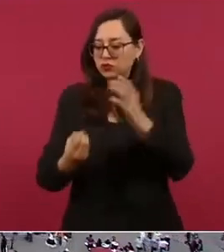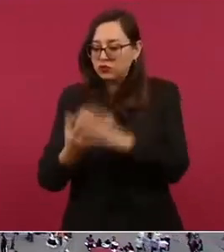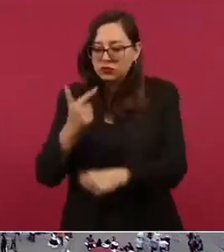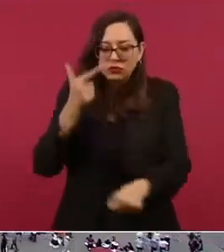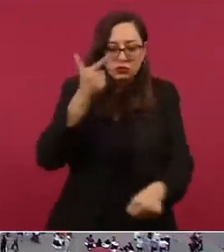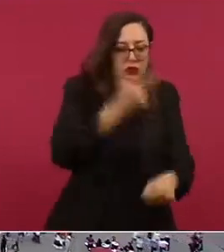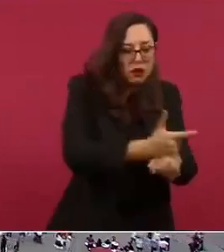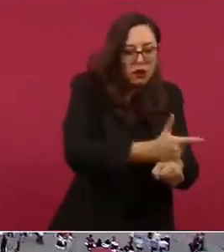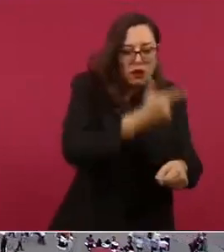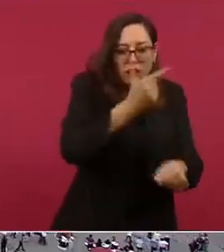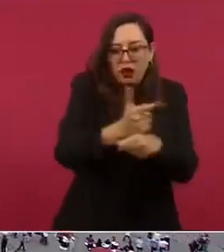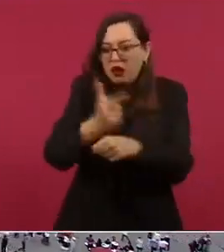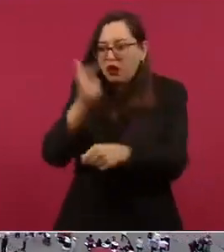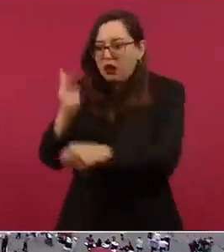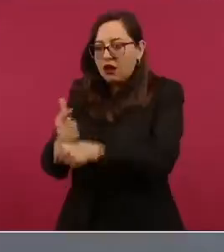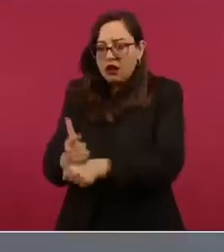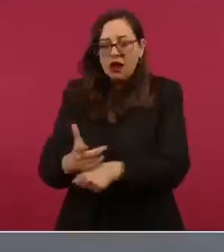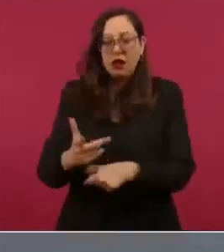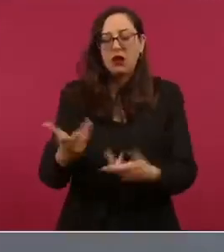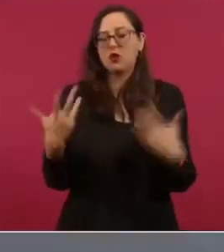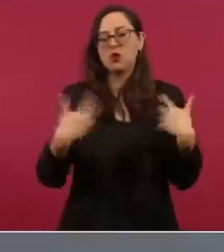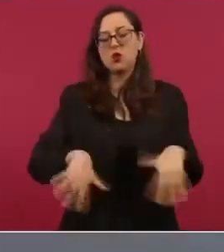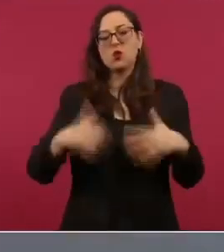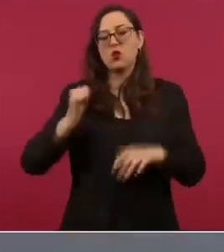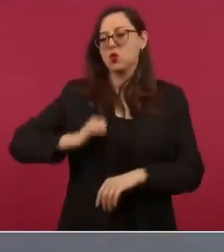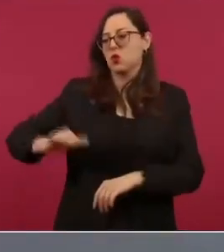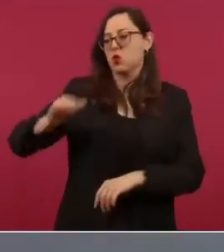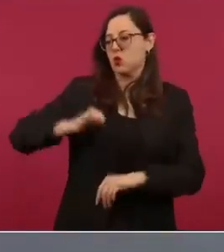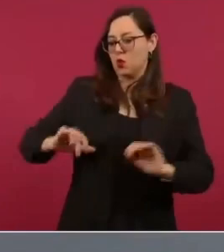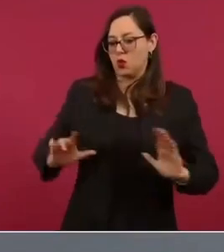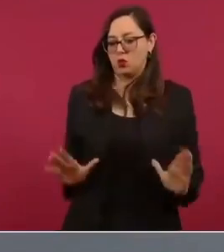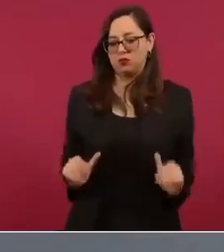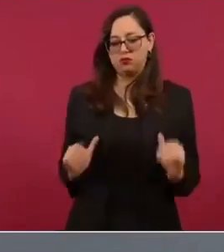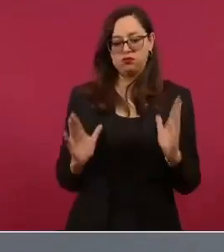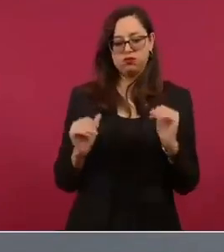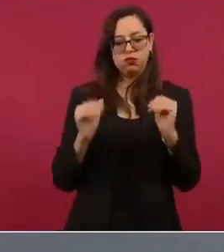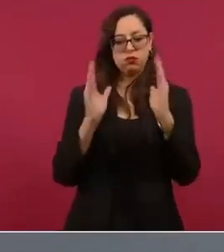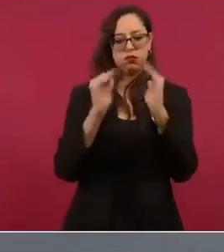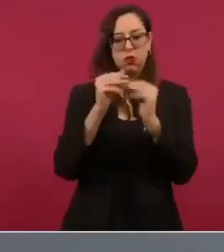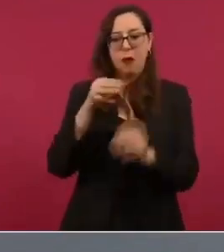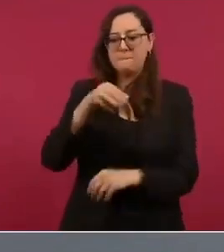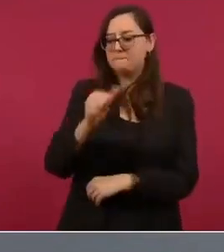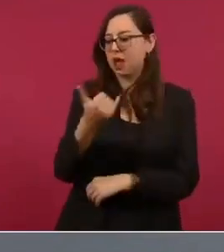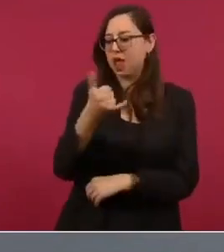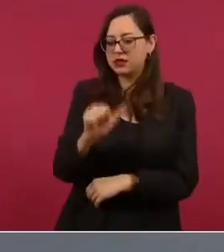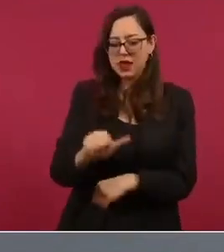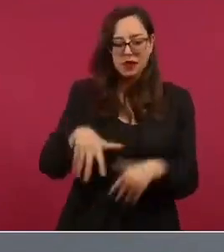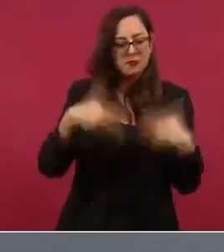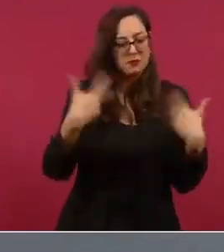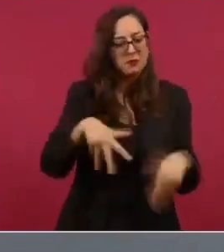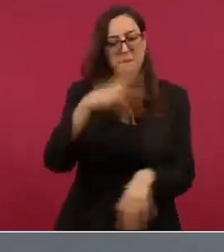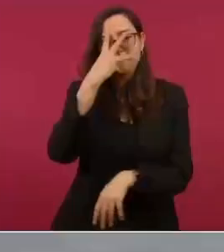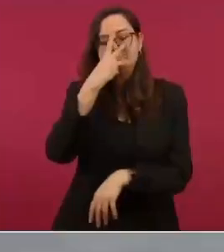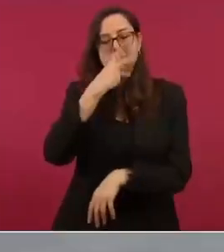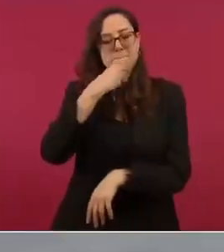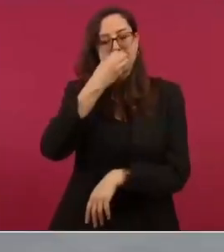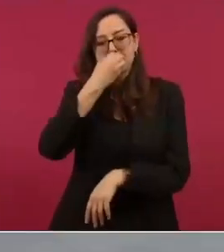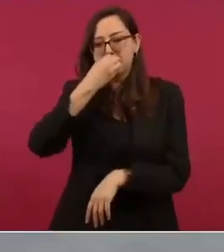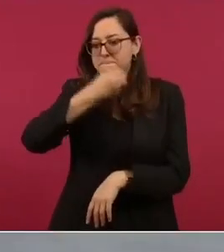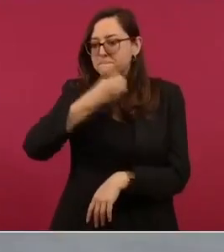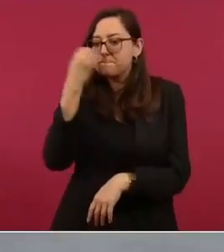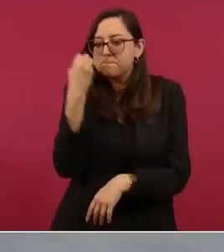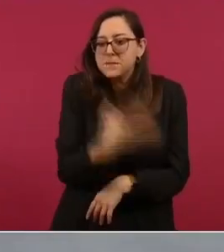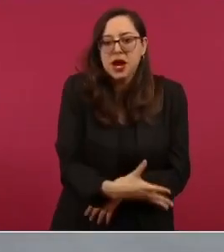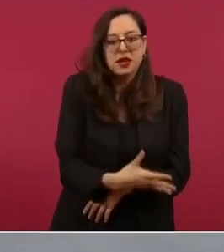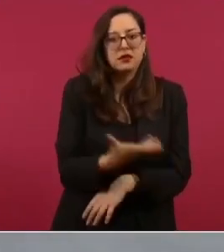sitios arqueológicos mayas espléndidos también únicos en el mundo